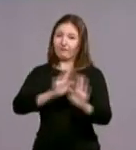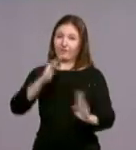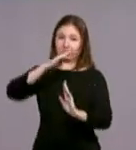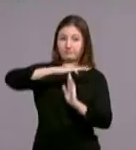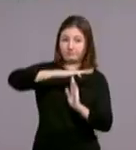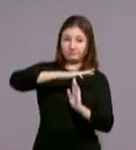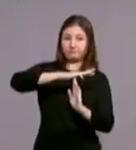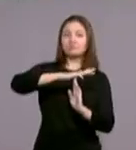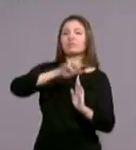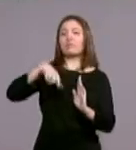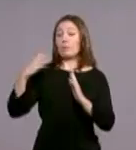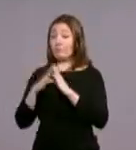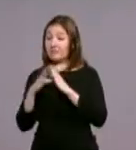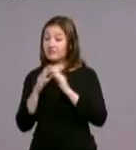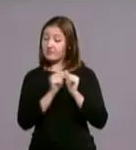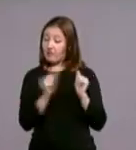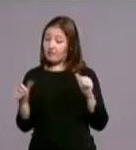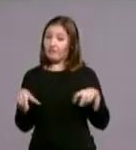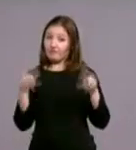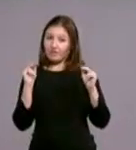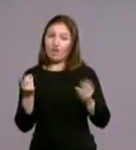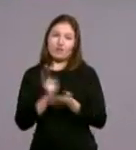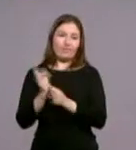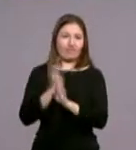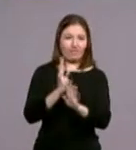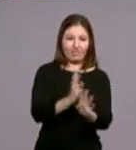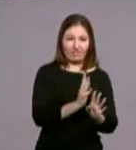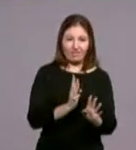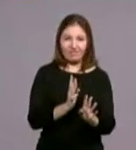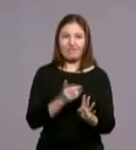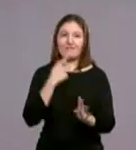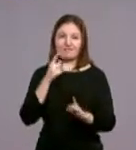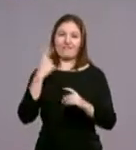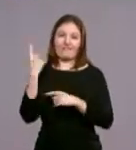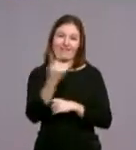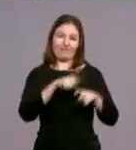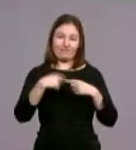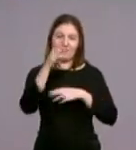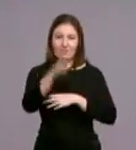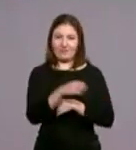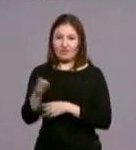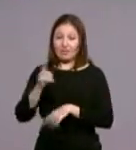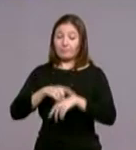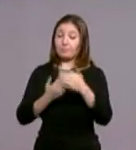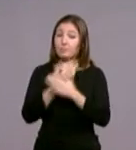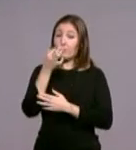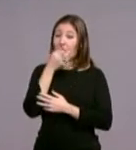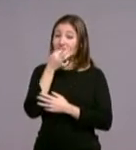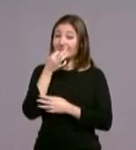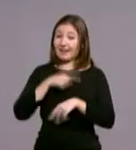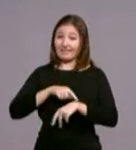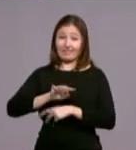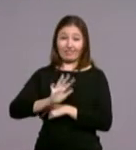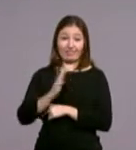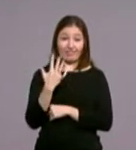celebrar la Eucaristía. Después de la Santa Misa, eso de las 2 y media de la tarde, seguiremos con la bendición de cada familia. A las 5 de la tarde...